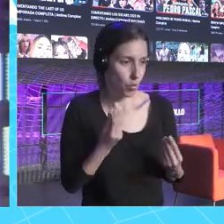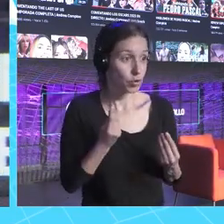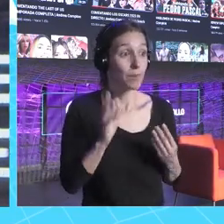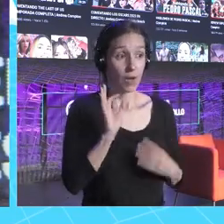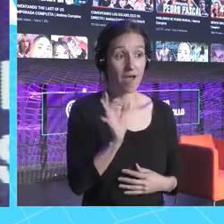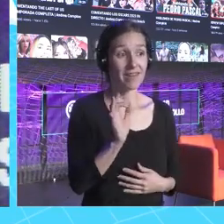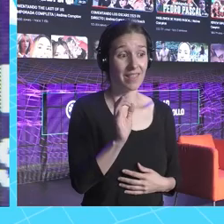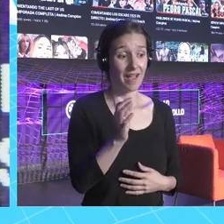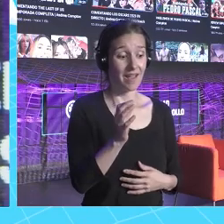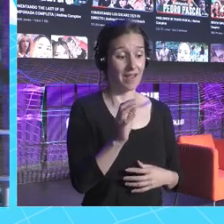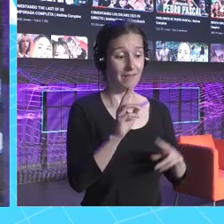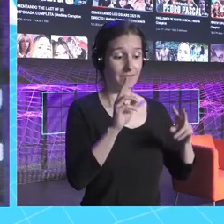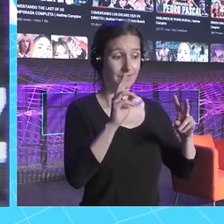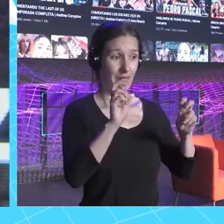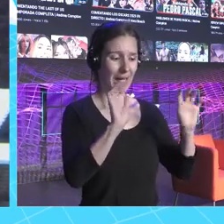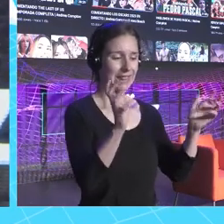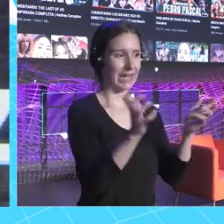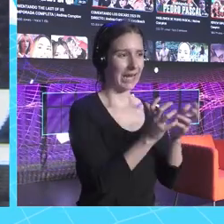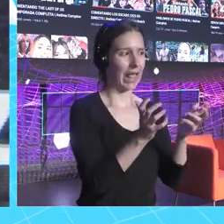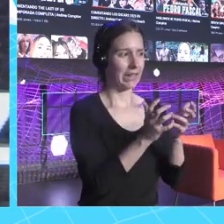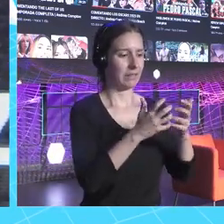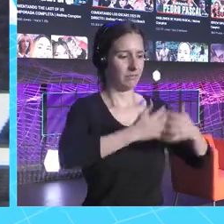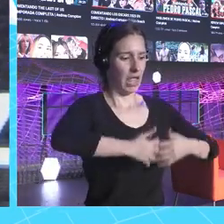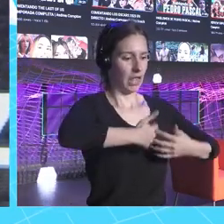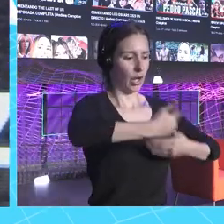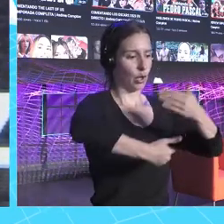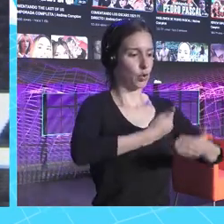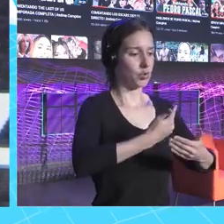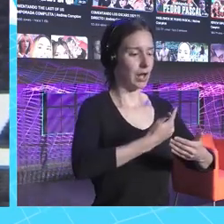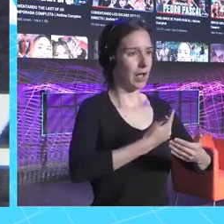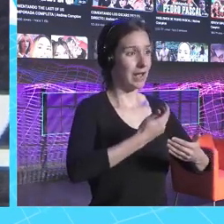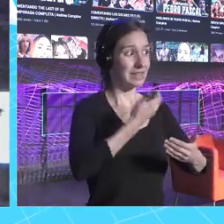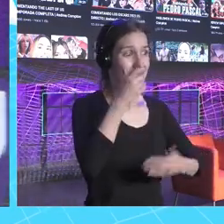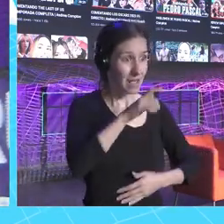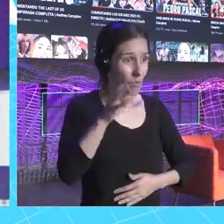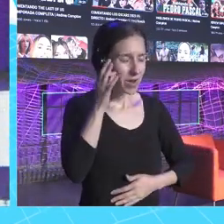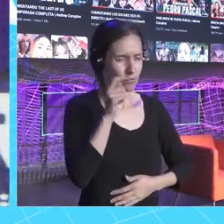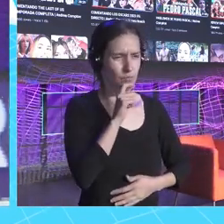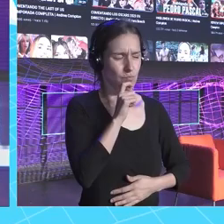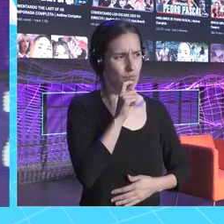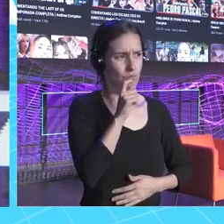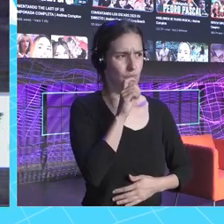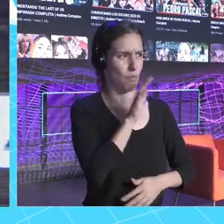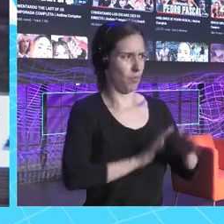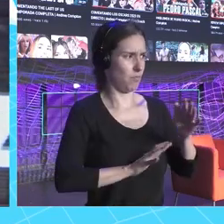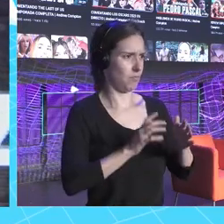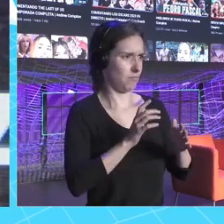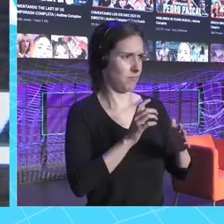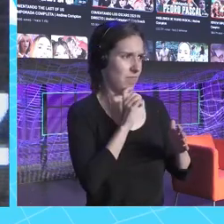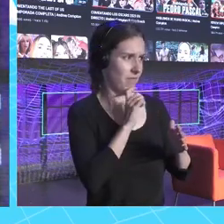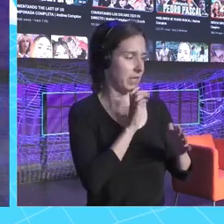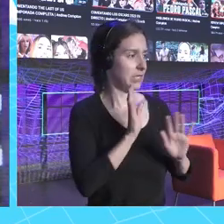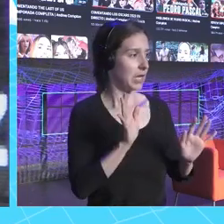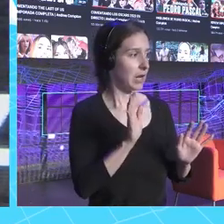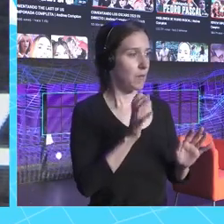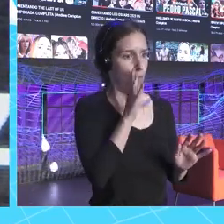en la industria en Internet, ¿no? Que siempre empezó como los gamers, todo esto. Que siempre hay más chicos. Hay menos chicas. Y